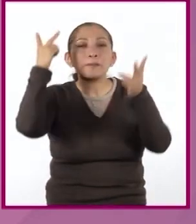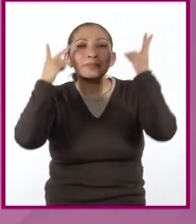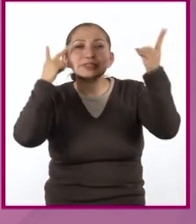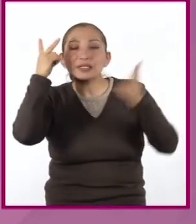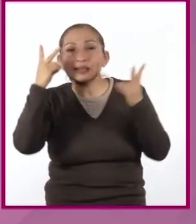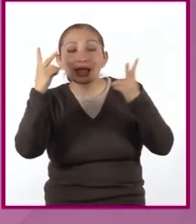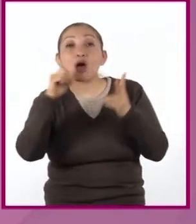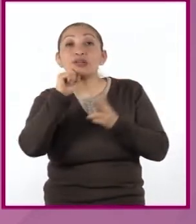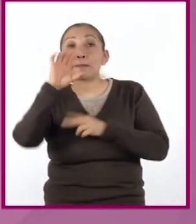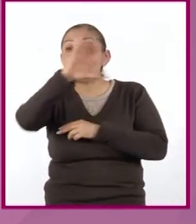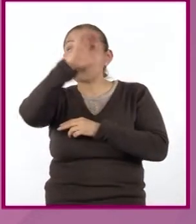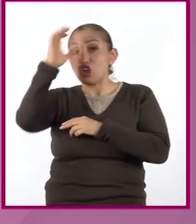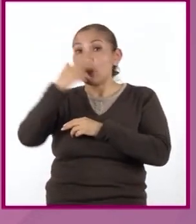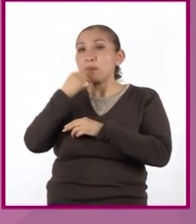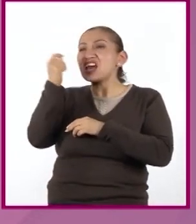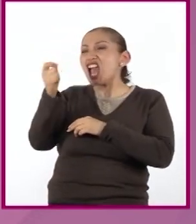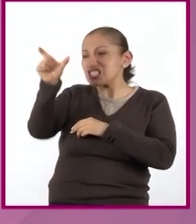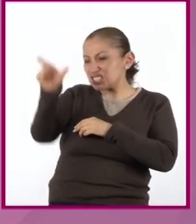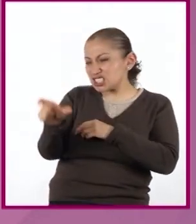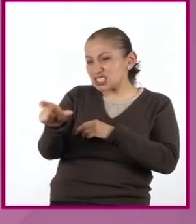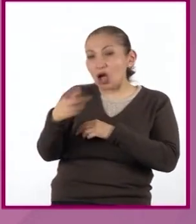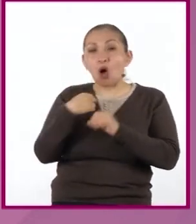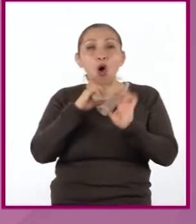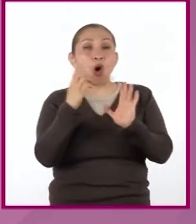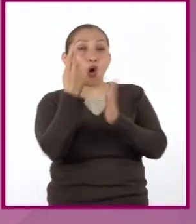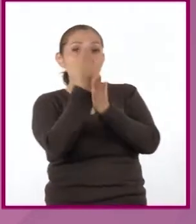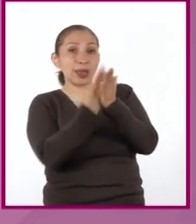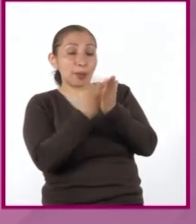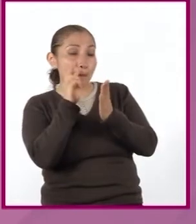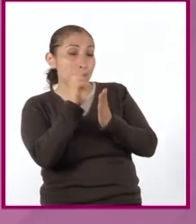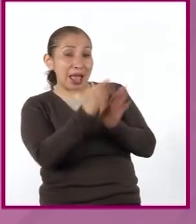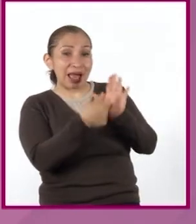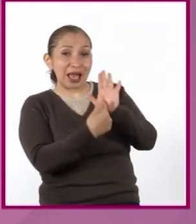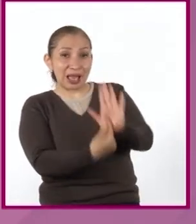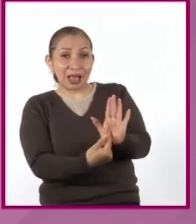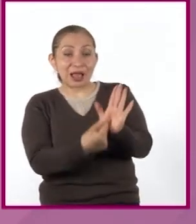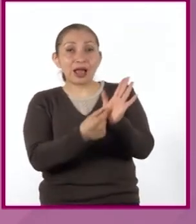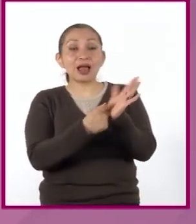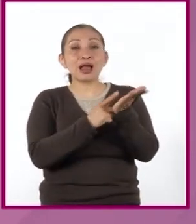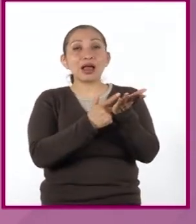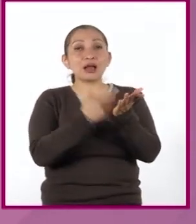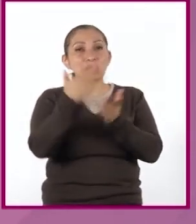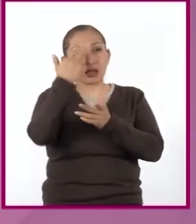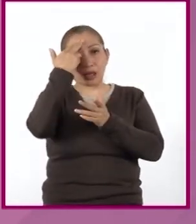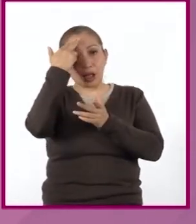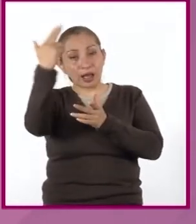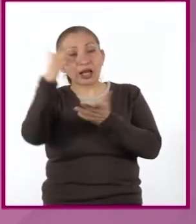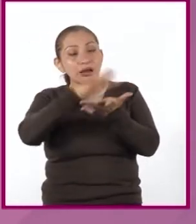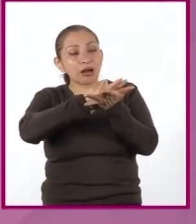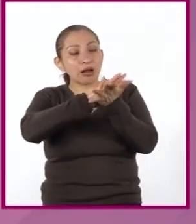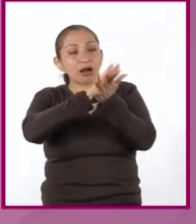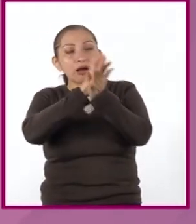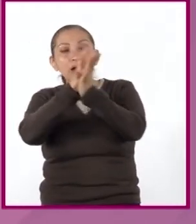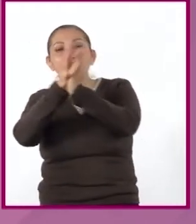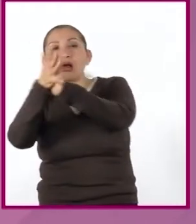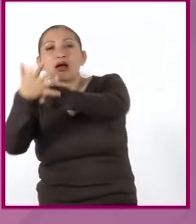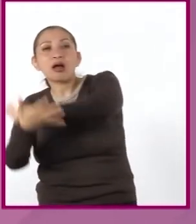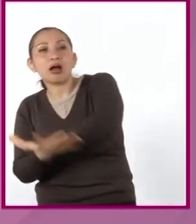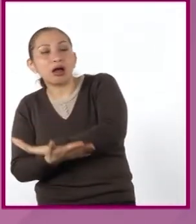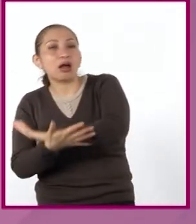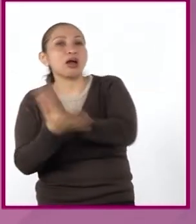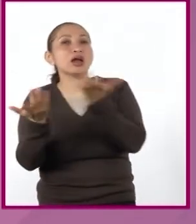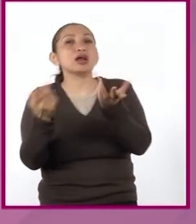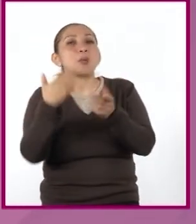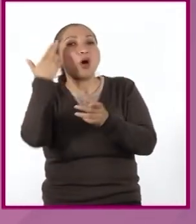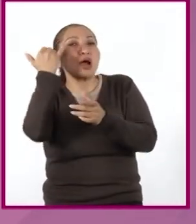retratos del propio Darwin, o esquemas como este, que muestra visualmente la hipótesis sobre la evolución de las especies.